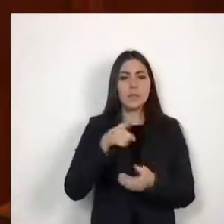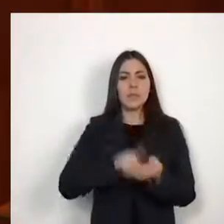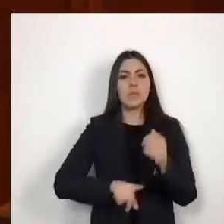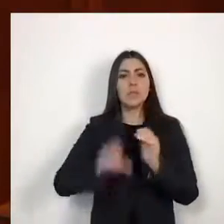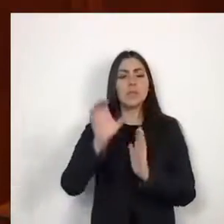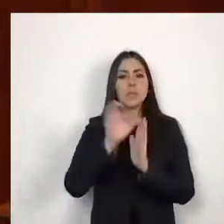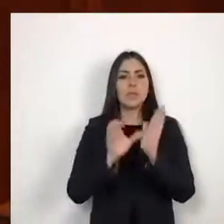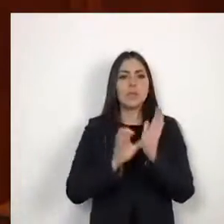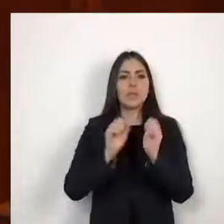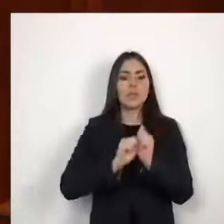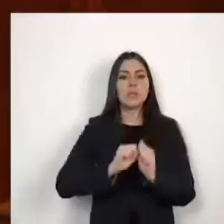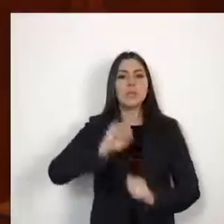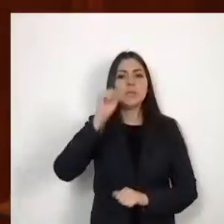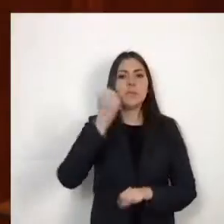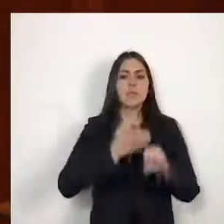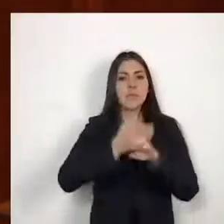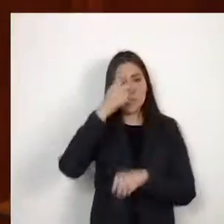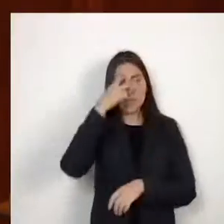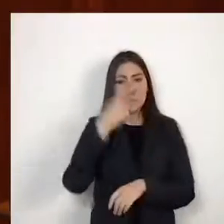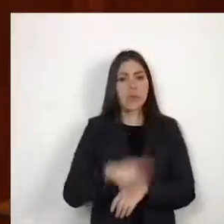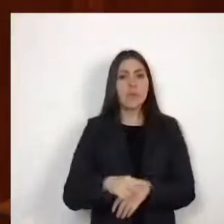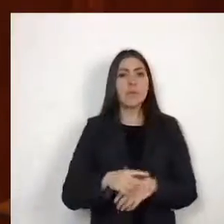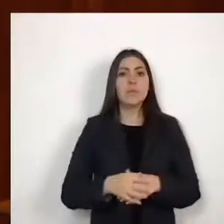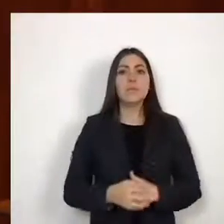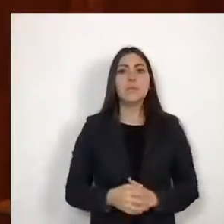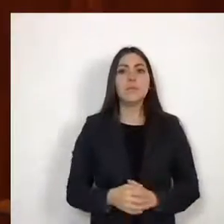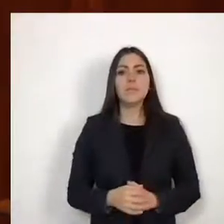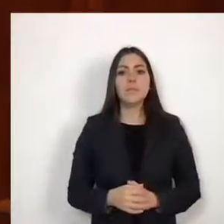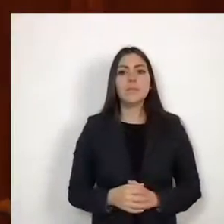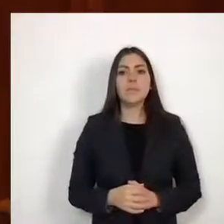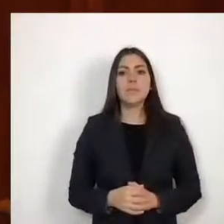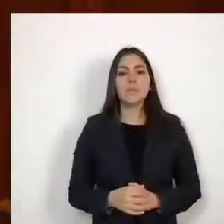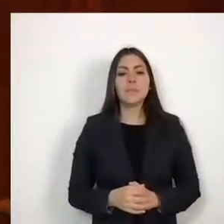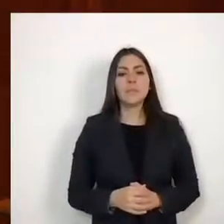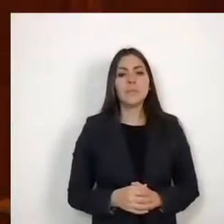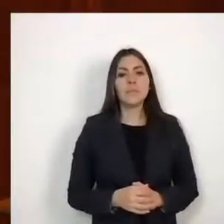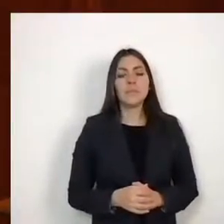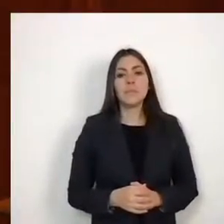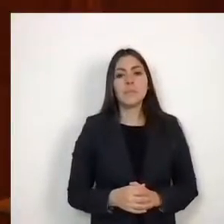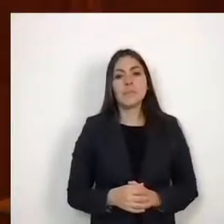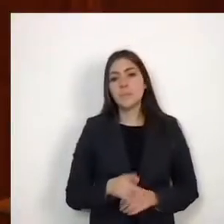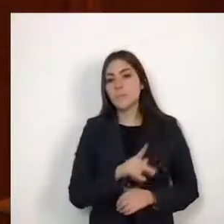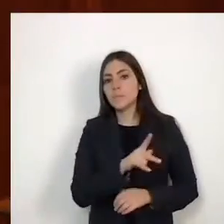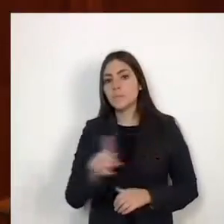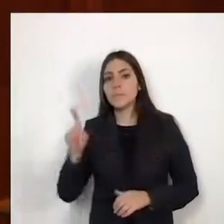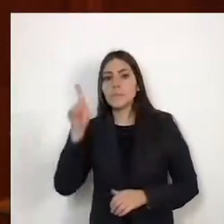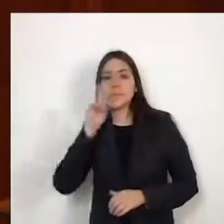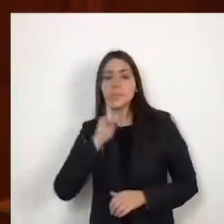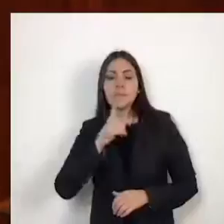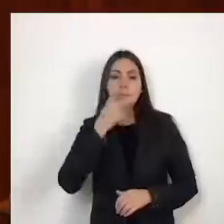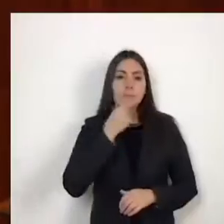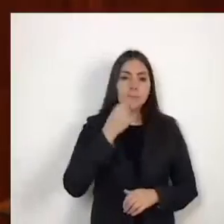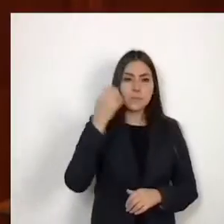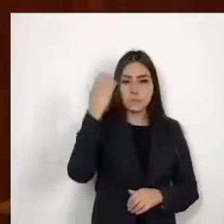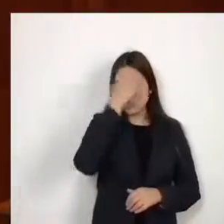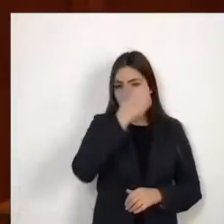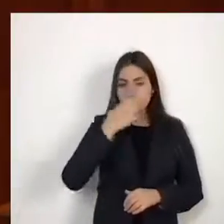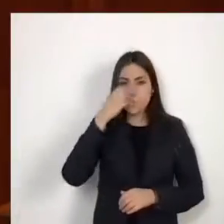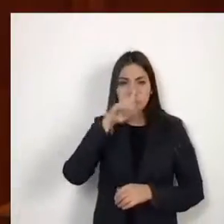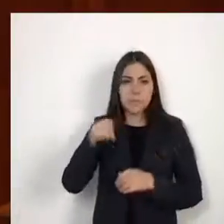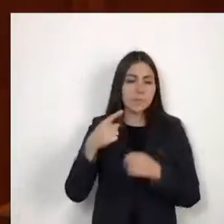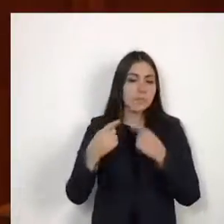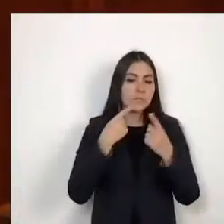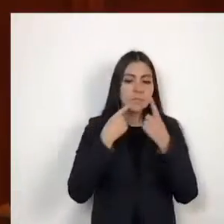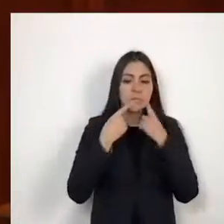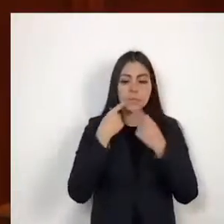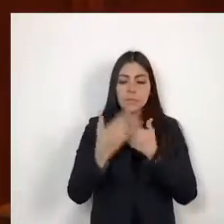Estado Libre y Soberano de México. Las y los decaminadores encontramos, de conformidad con el